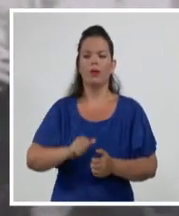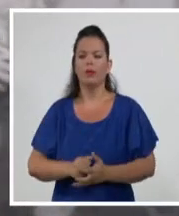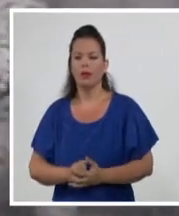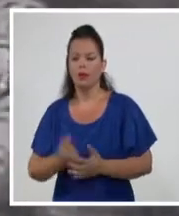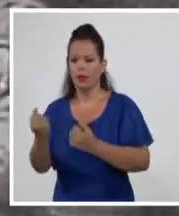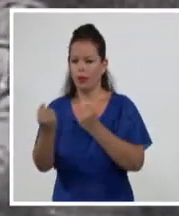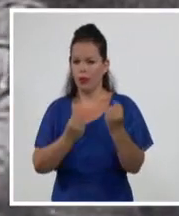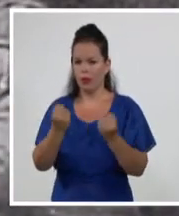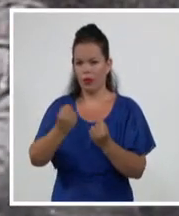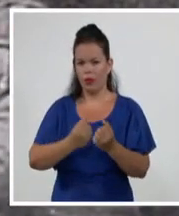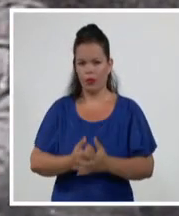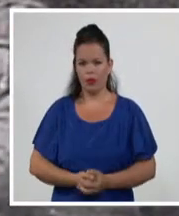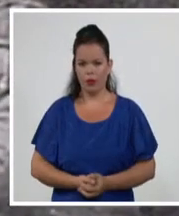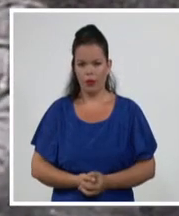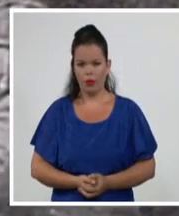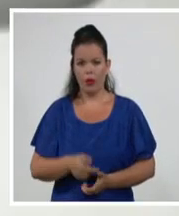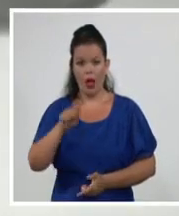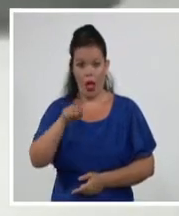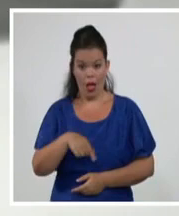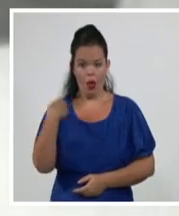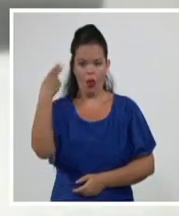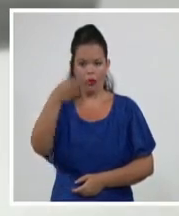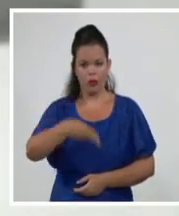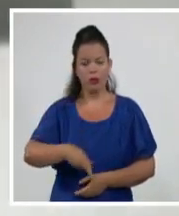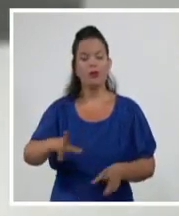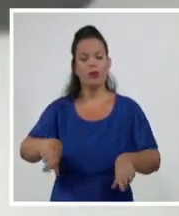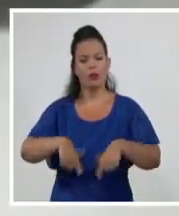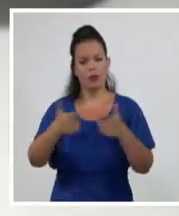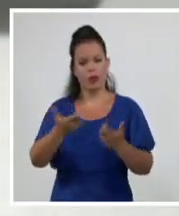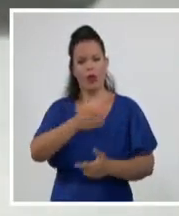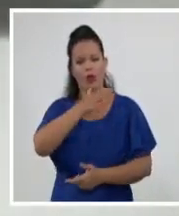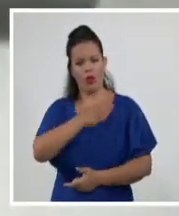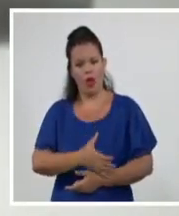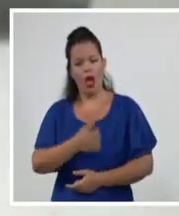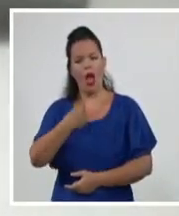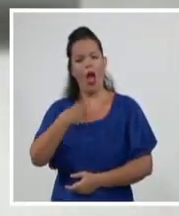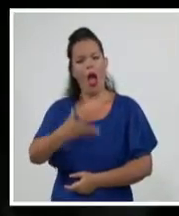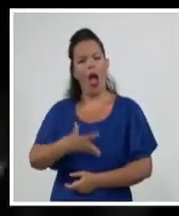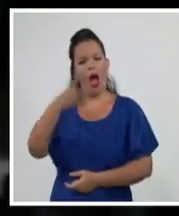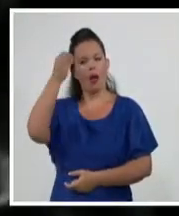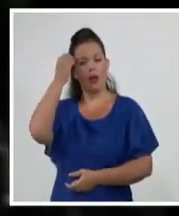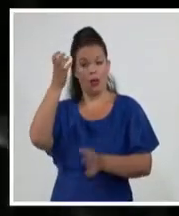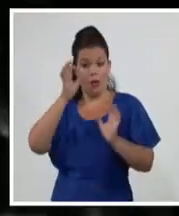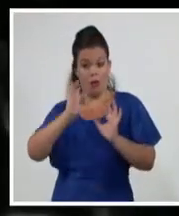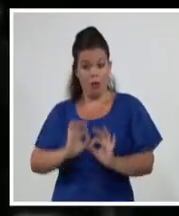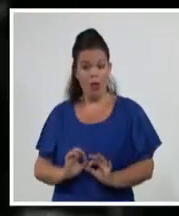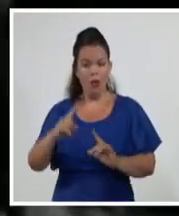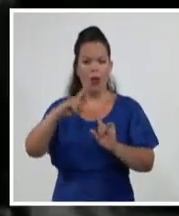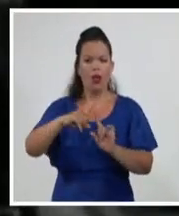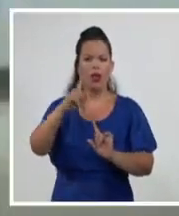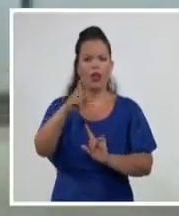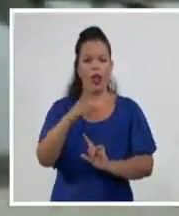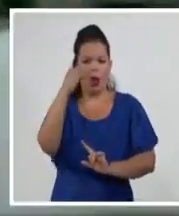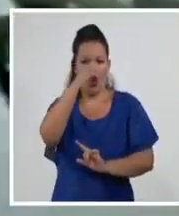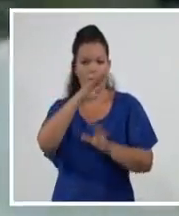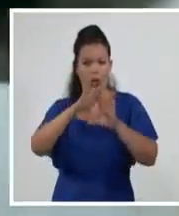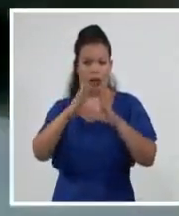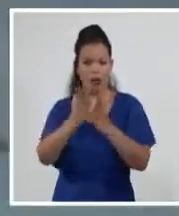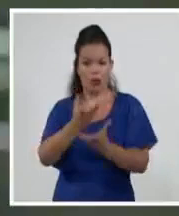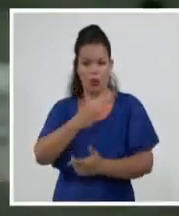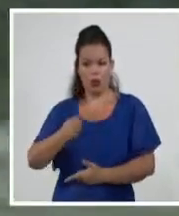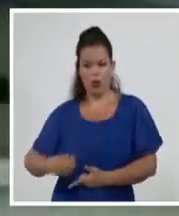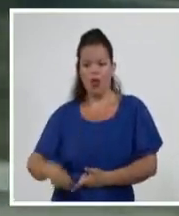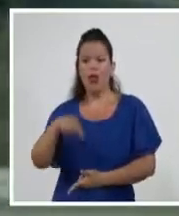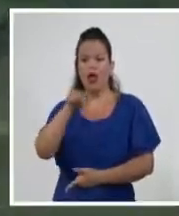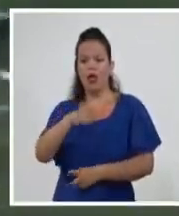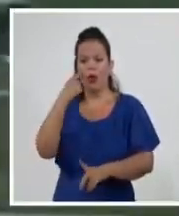respondieron al llamado de Fidel para asimilar tecnología de punta en la República Popular China y garantizar la defensa de los cielos de